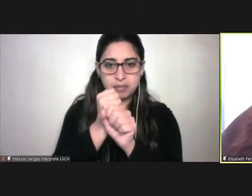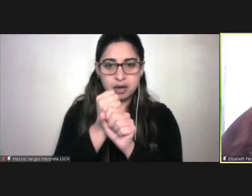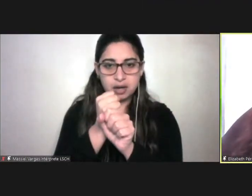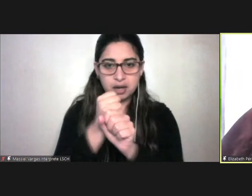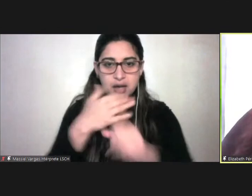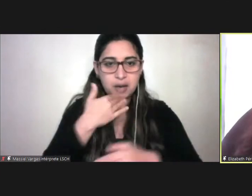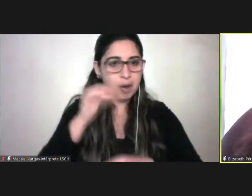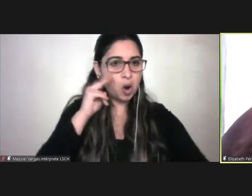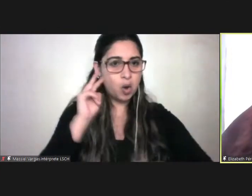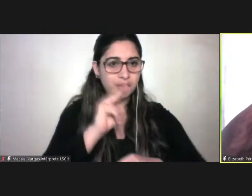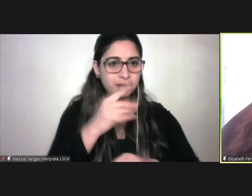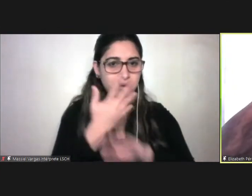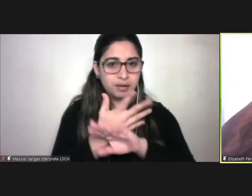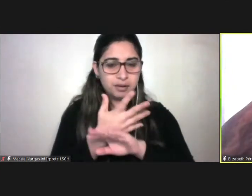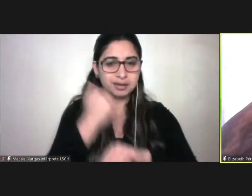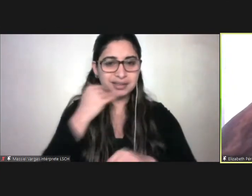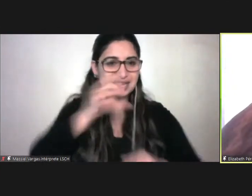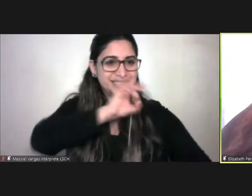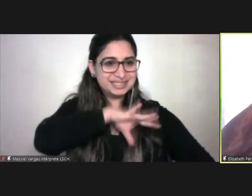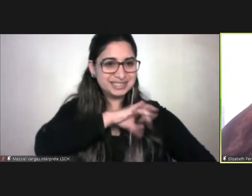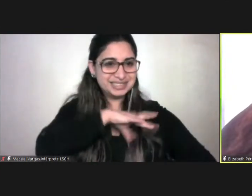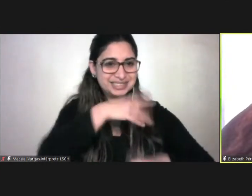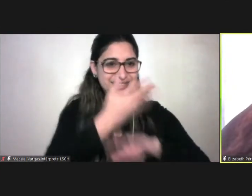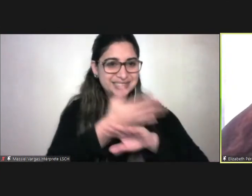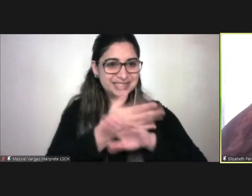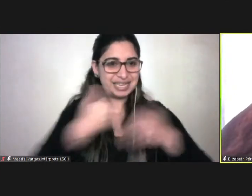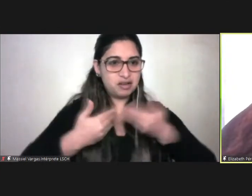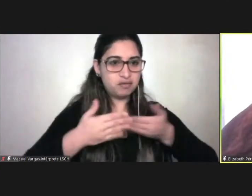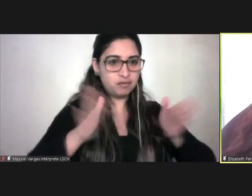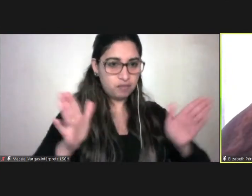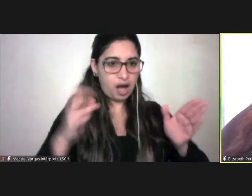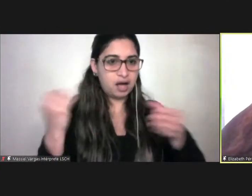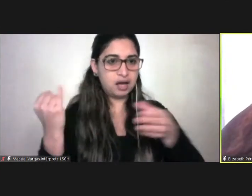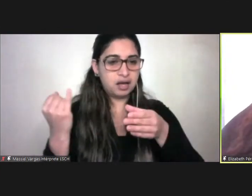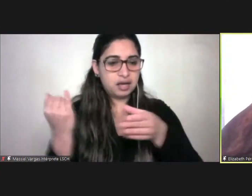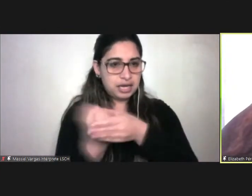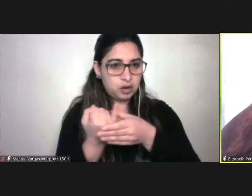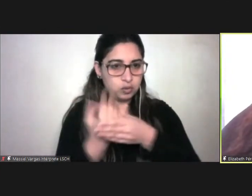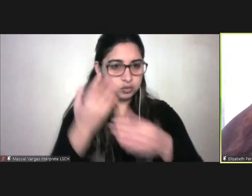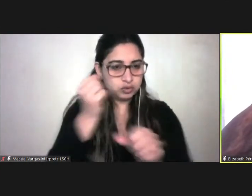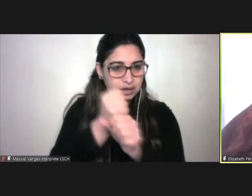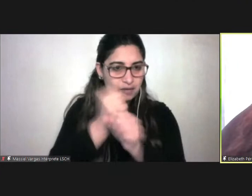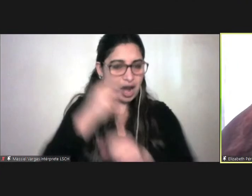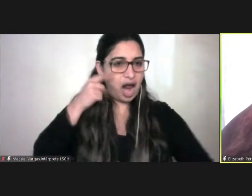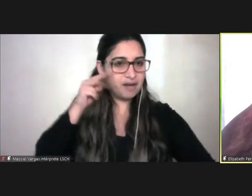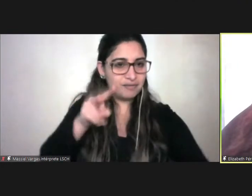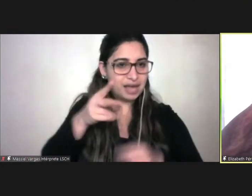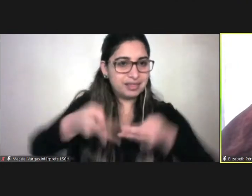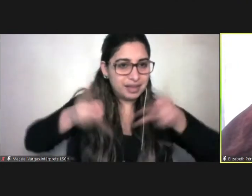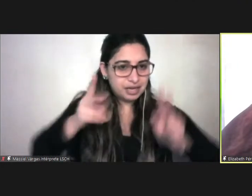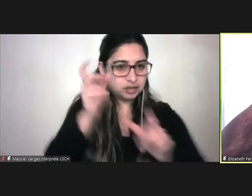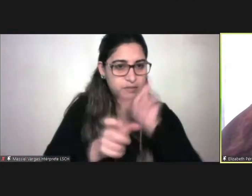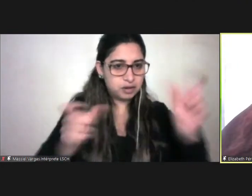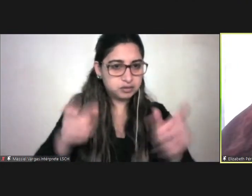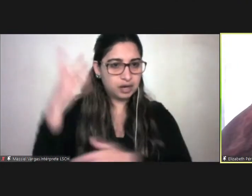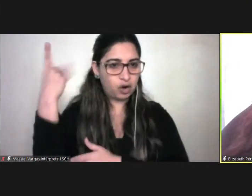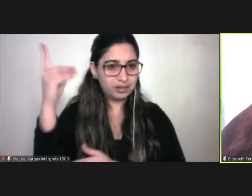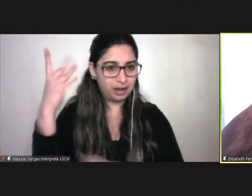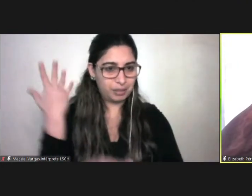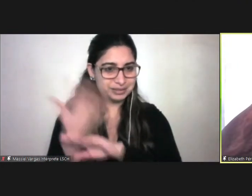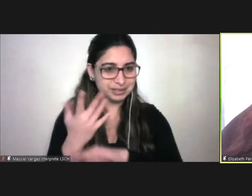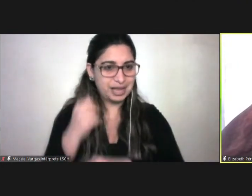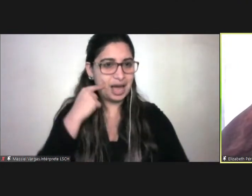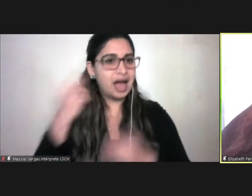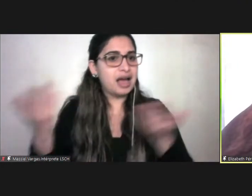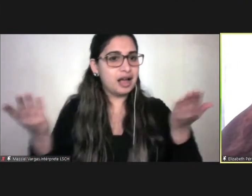podemos observar, Chile es un país que abre sus puertas a la inclusión laboral y vela por los derechos humanos de las personas con discapacidad a